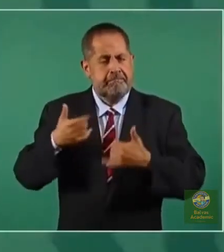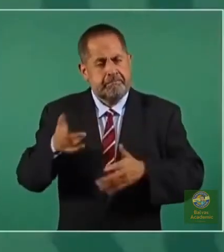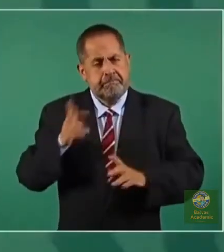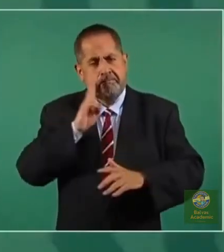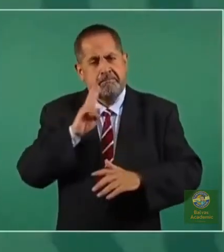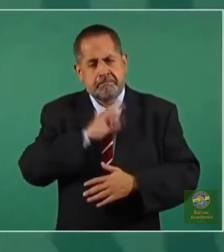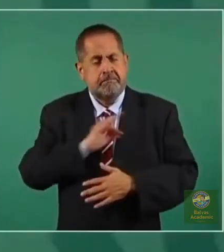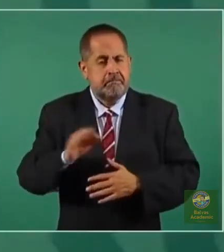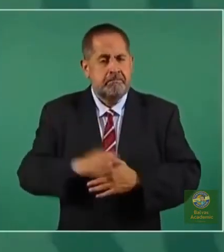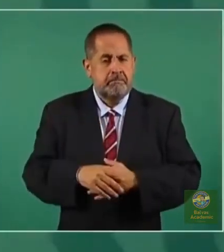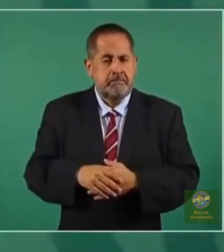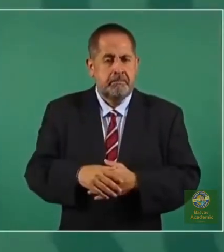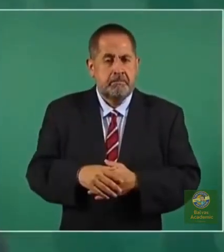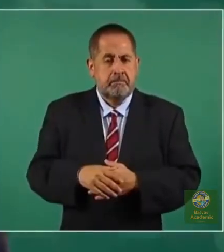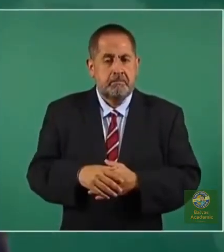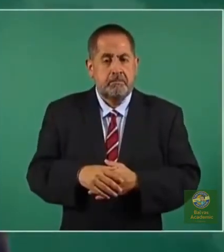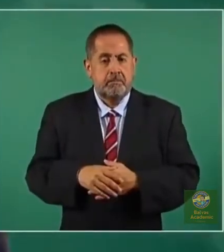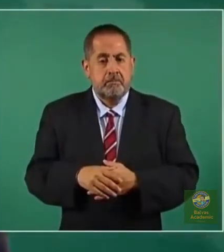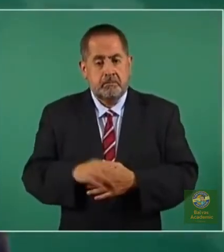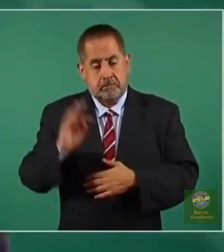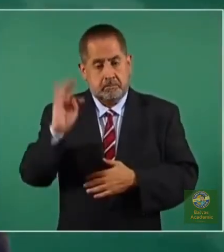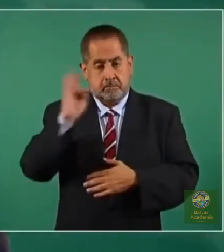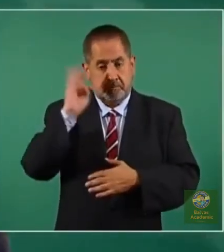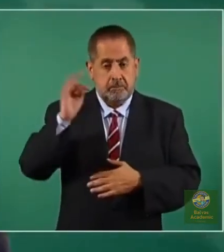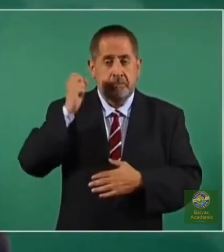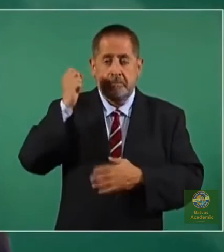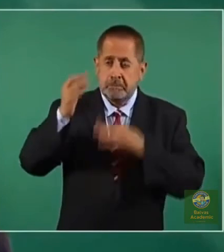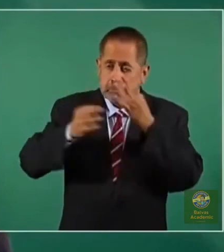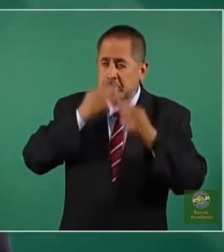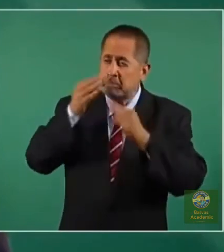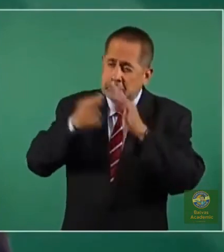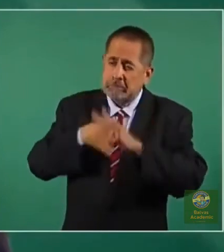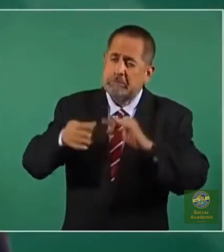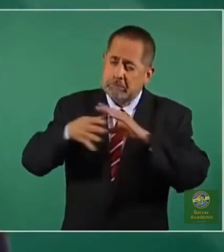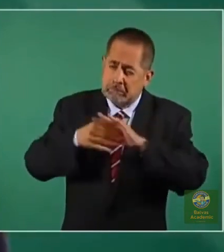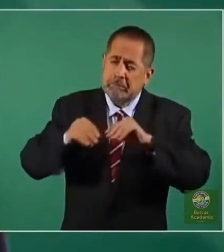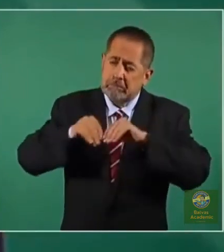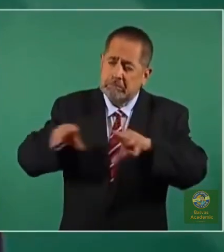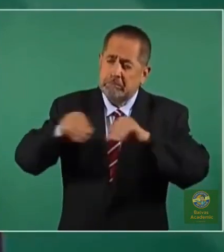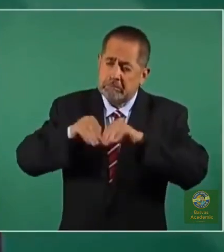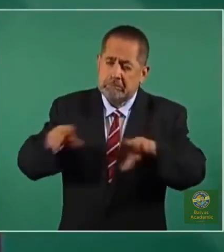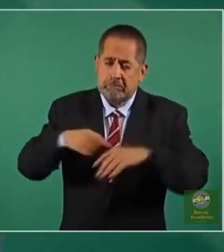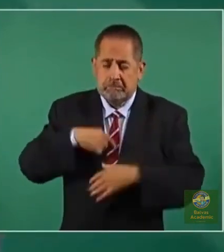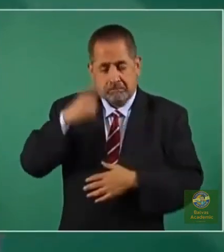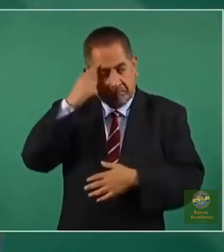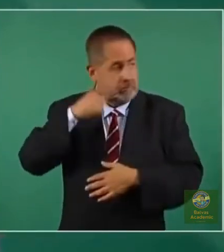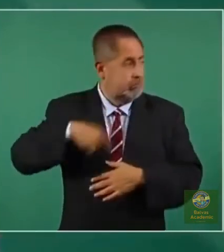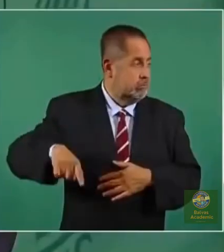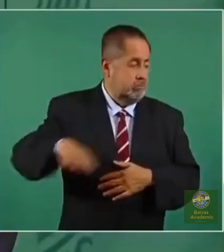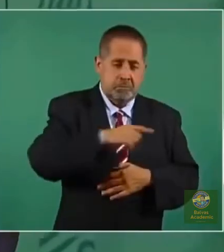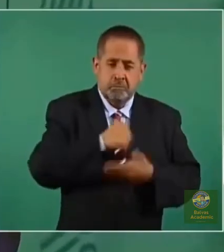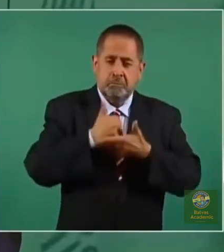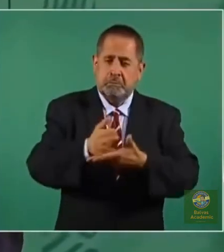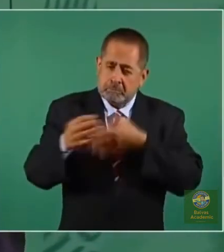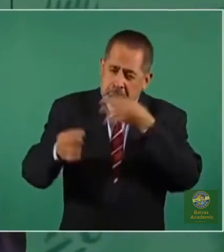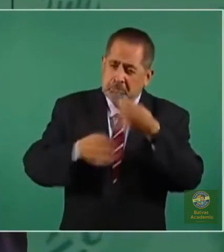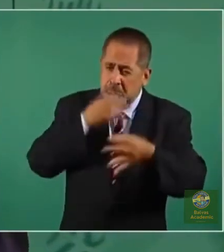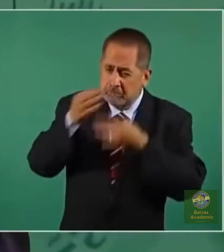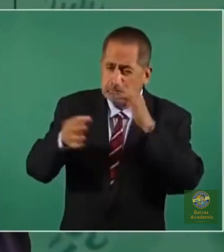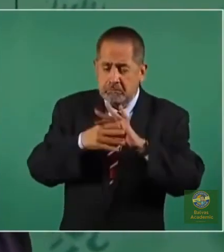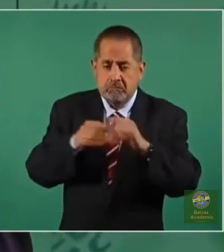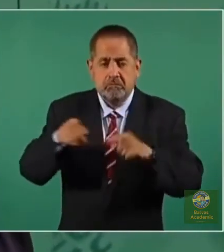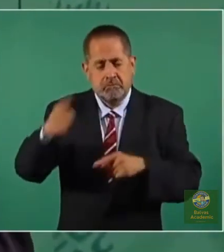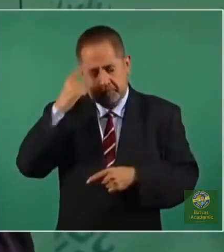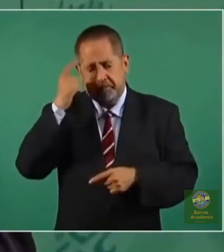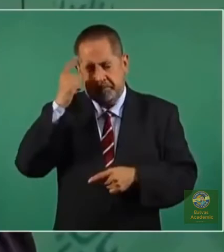si hay campaña constante sobre esto, si todos ayudamos, va a